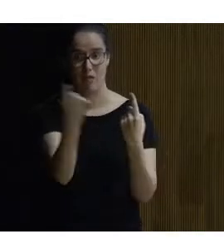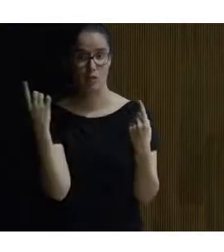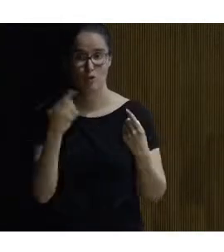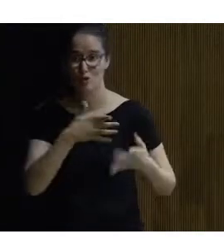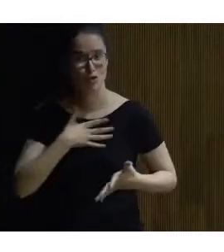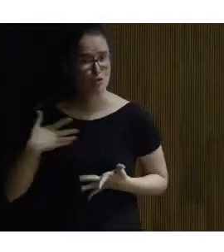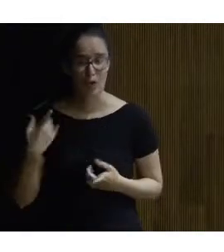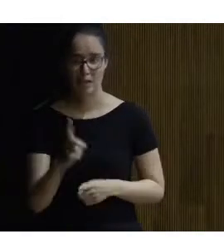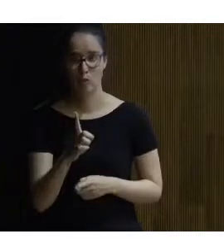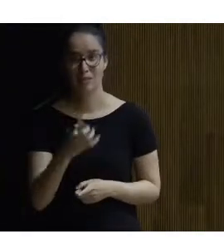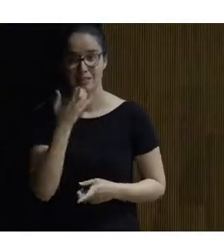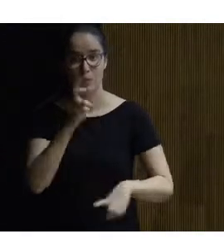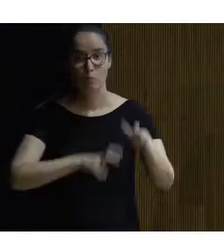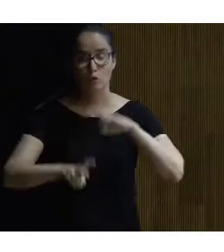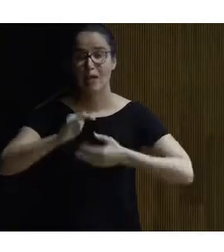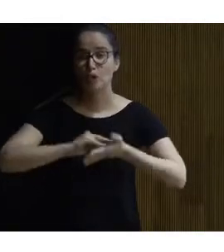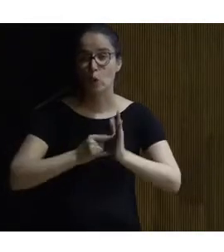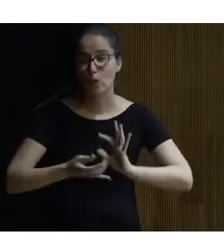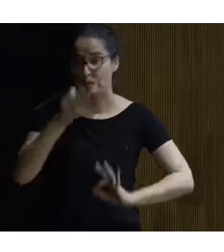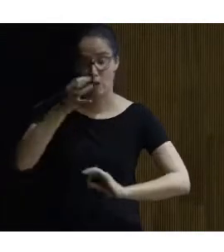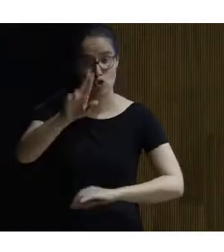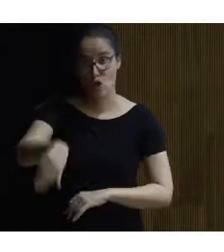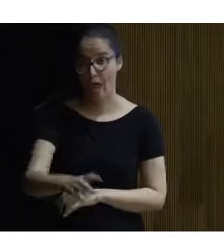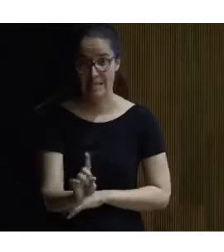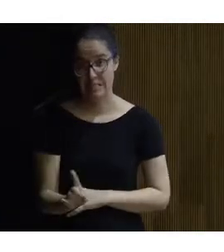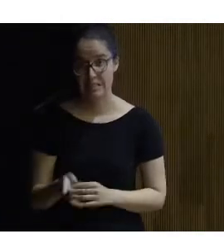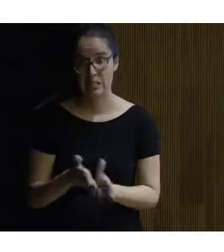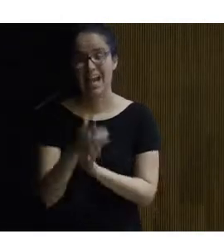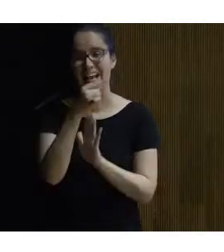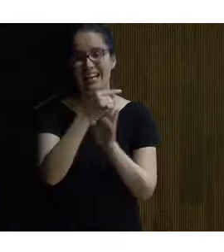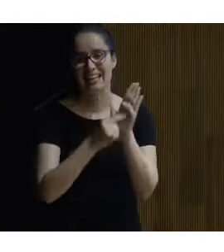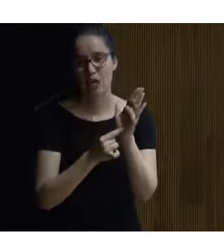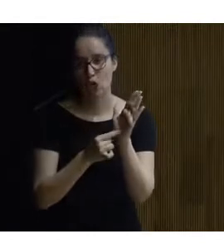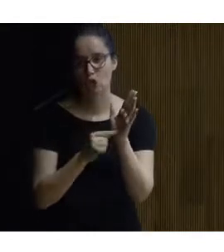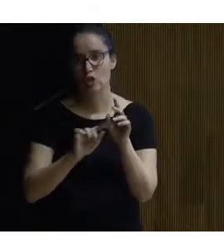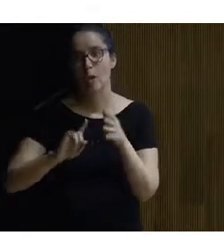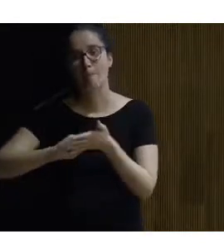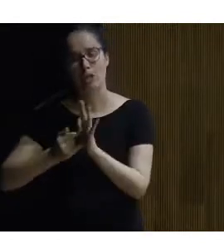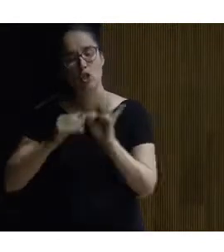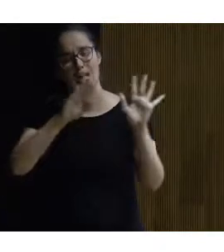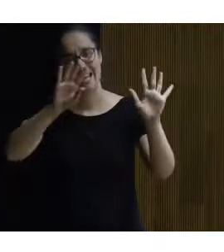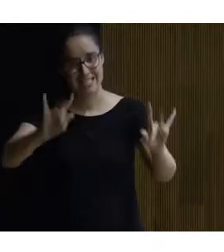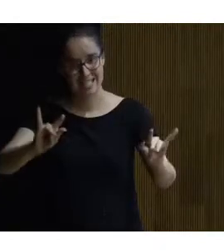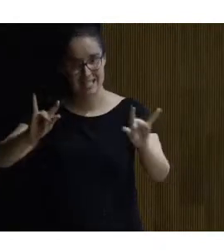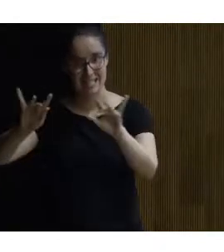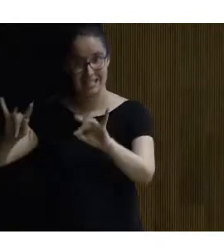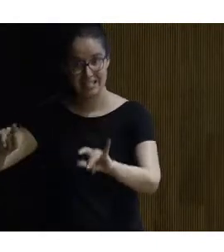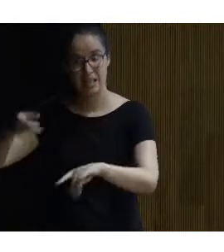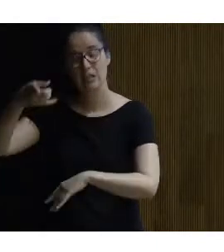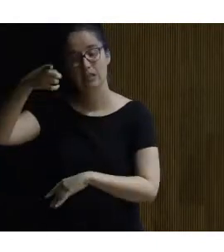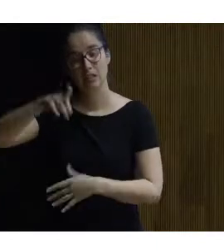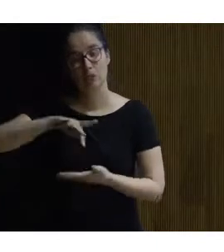de eso quien busque unas soluciones concretas ahí no las va a tener va a tener criterios va a tener metodología y va a tener